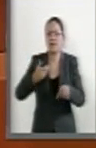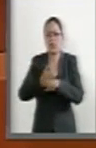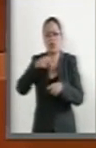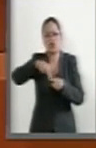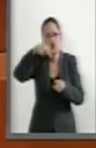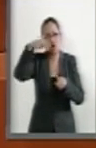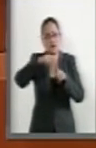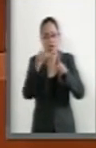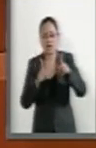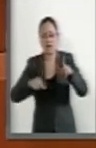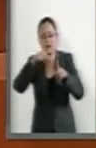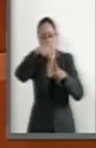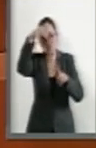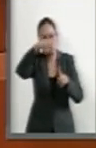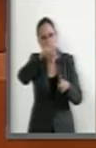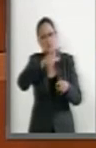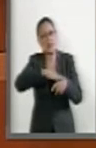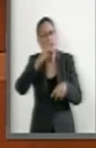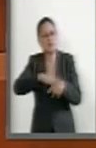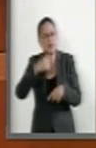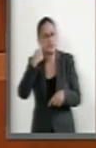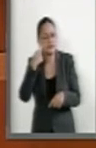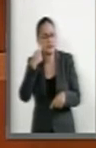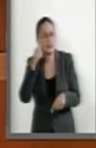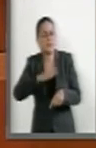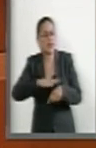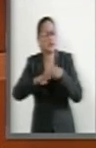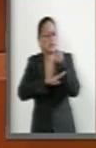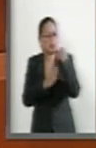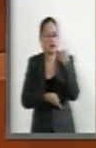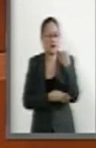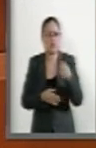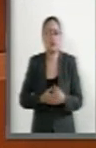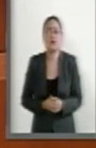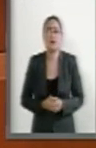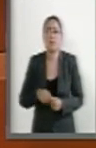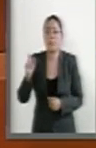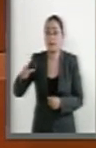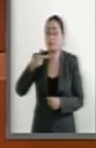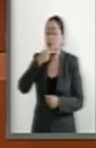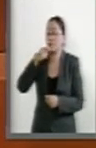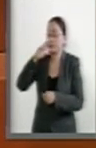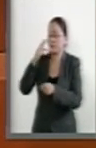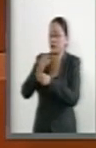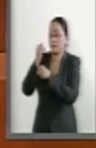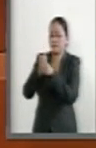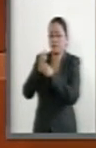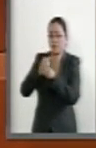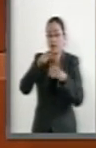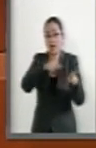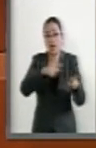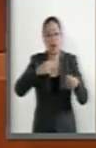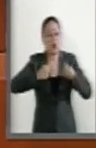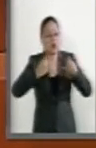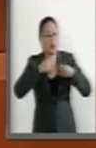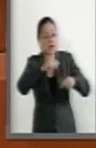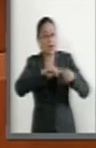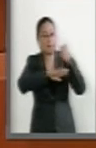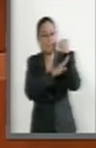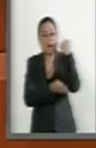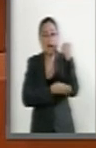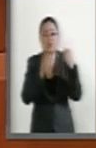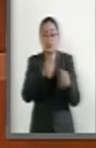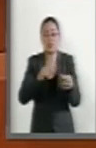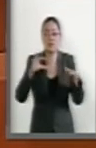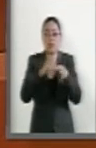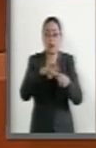norte del país. De acuerdo al investigador, la fecundidad adolescente se ha relacionado no solamente con